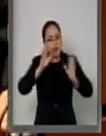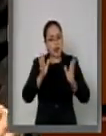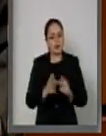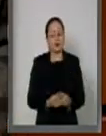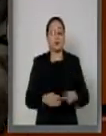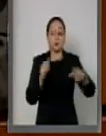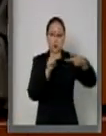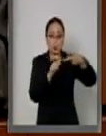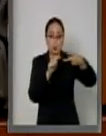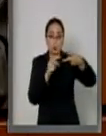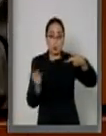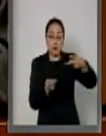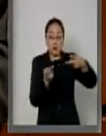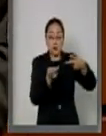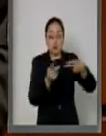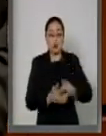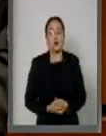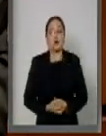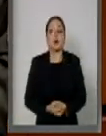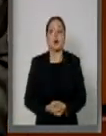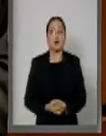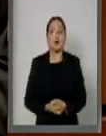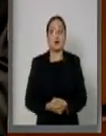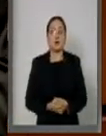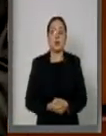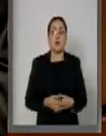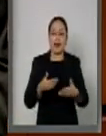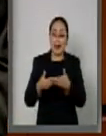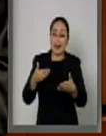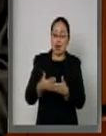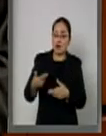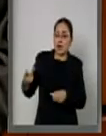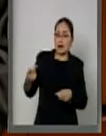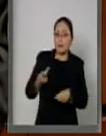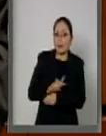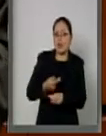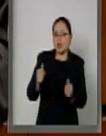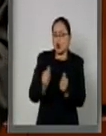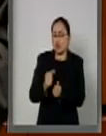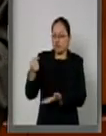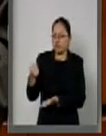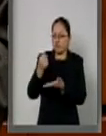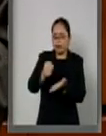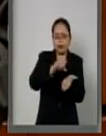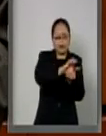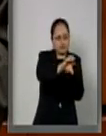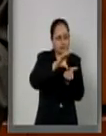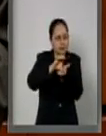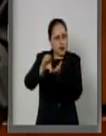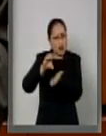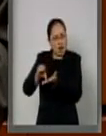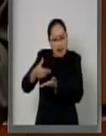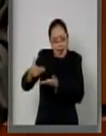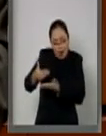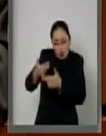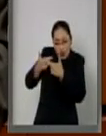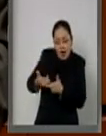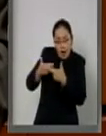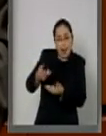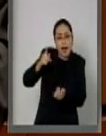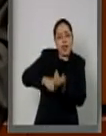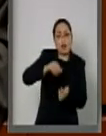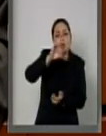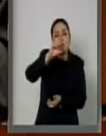Segundo, ¿cuál es el estatus actual del despliegue de recursos presupuestarios disponibles en Fonden,